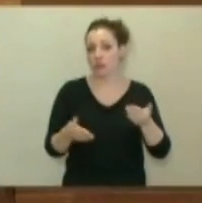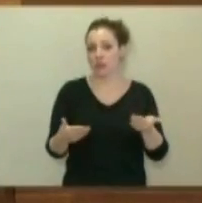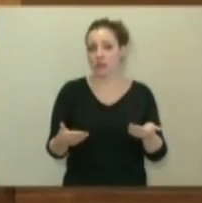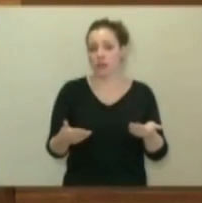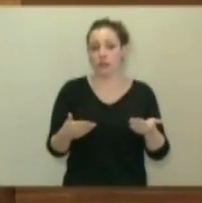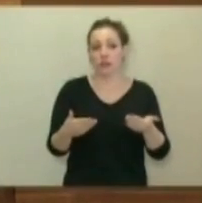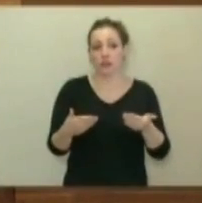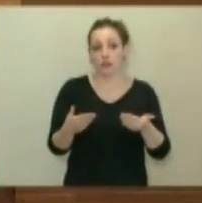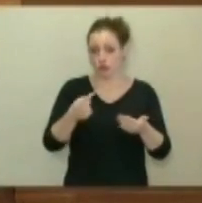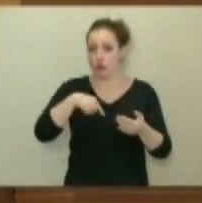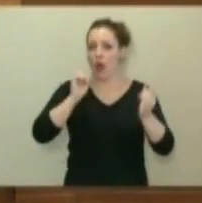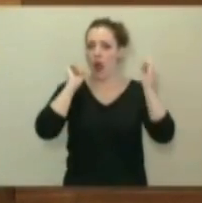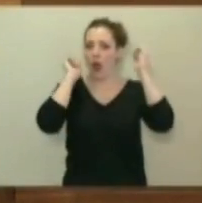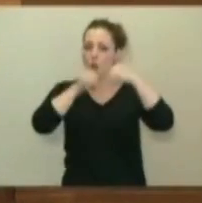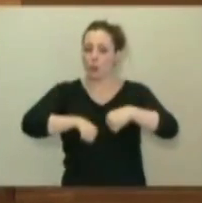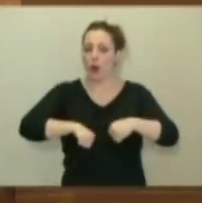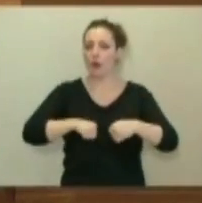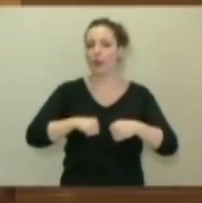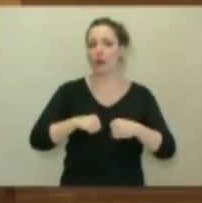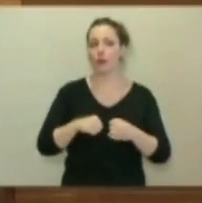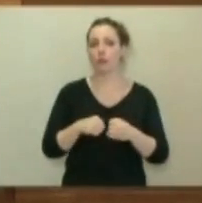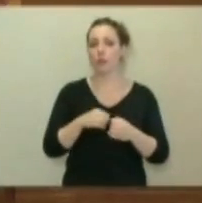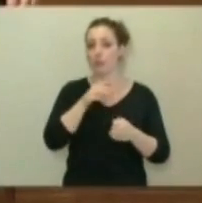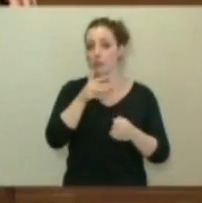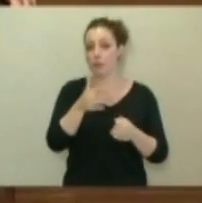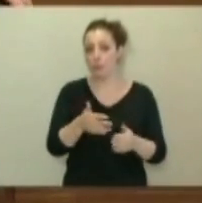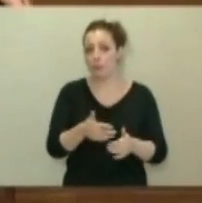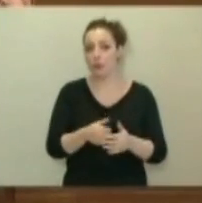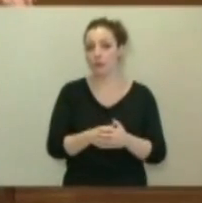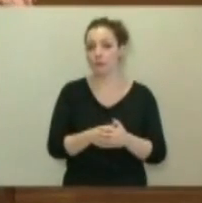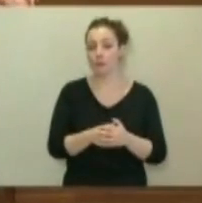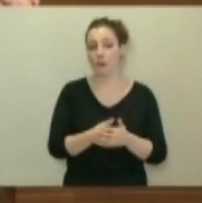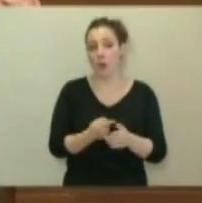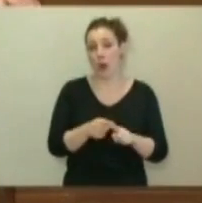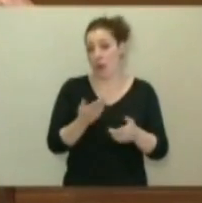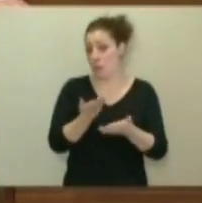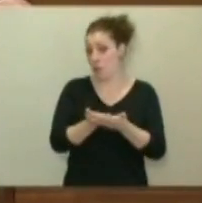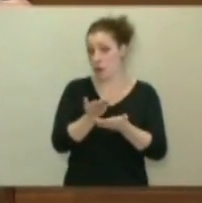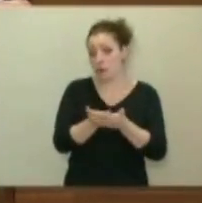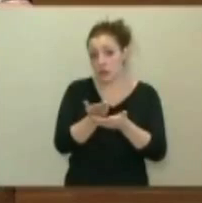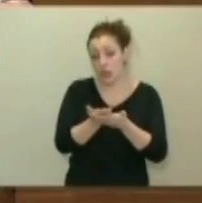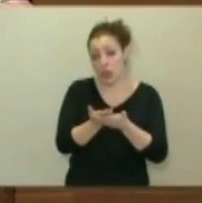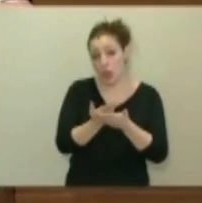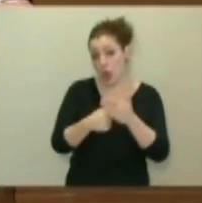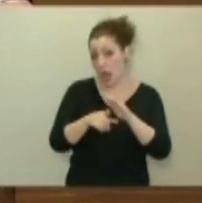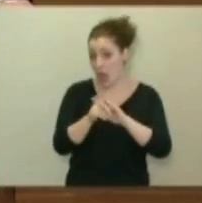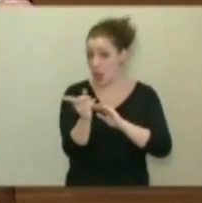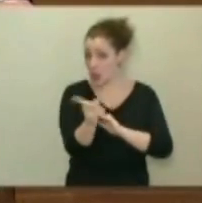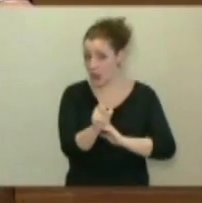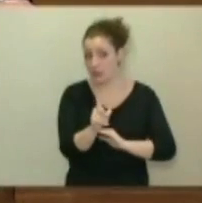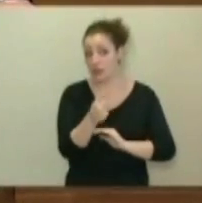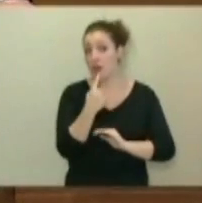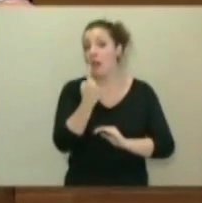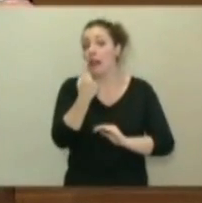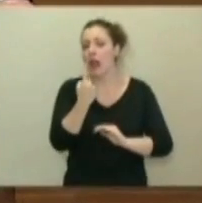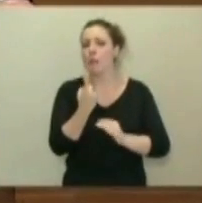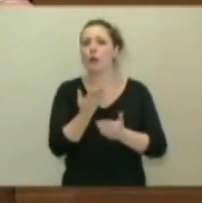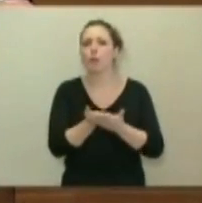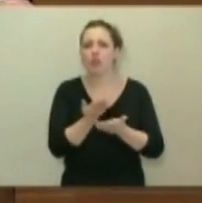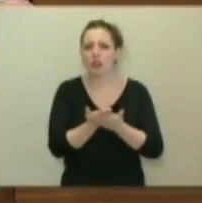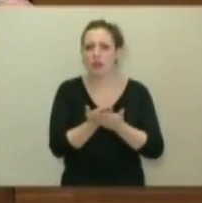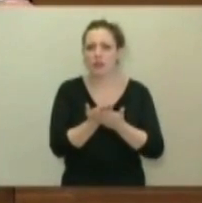estamos de acuerdo con… A pesar de que es una proposición no de ley que yo llamaría proposición río,